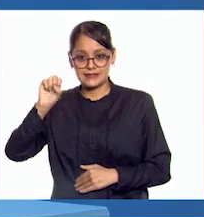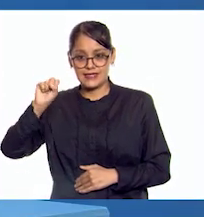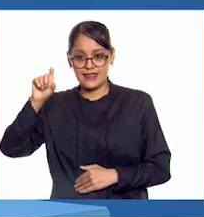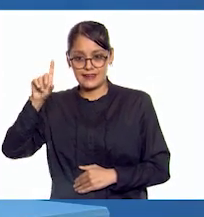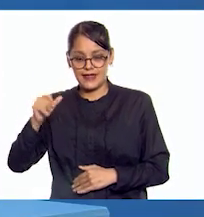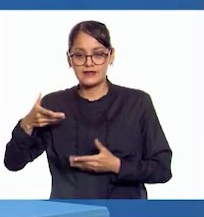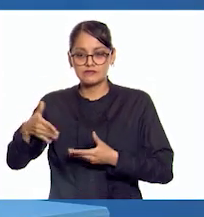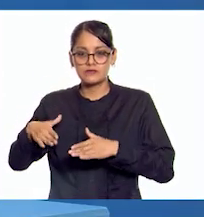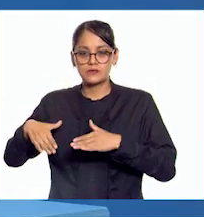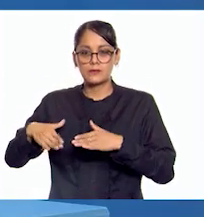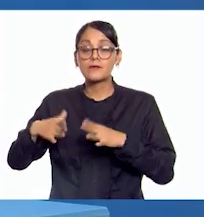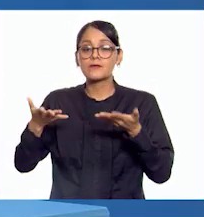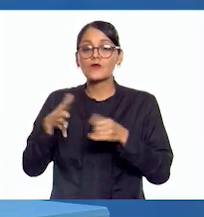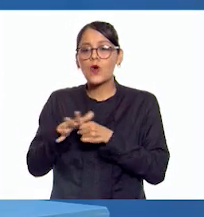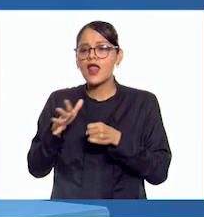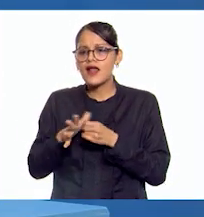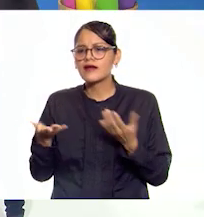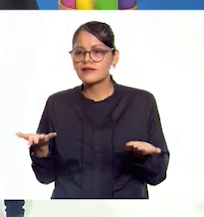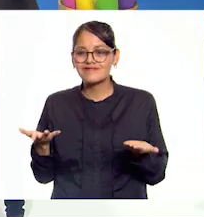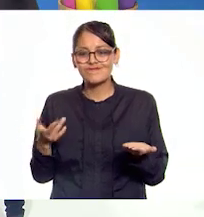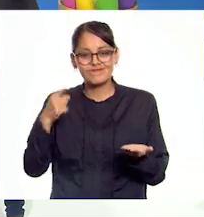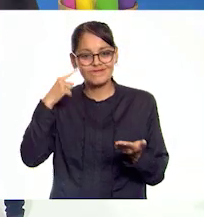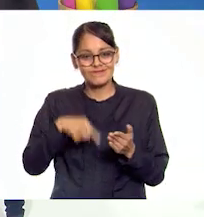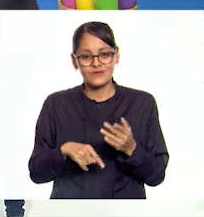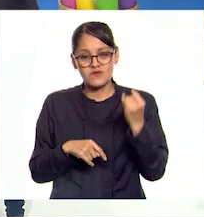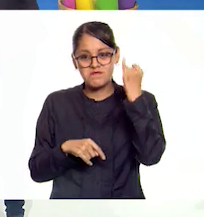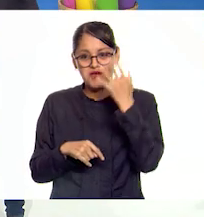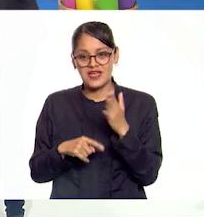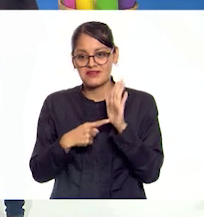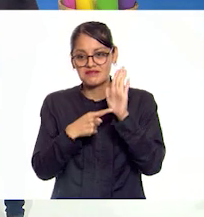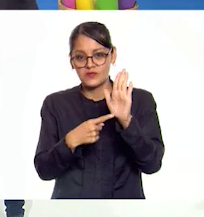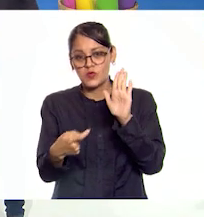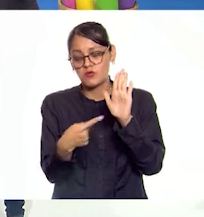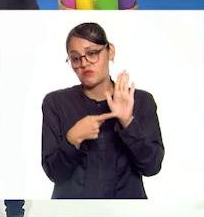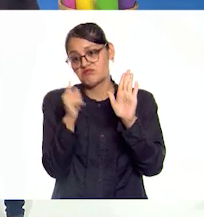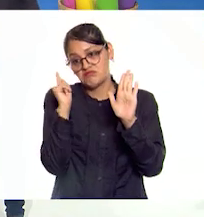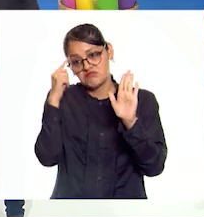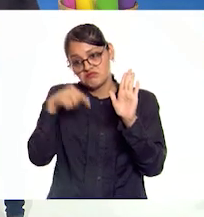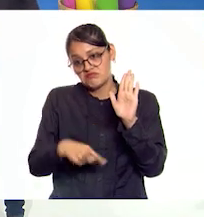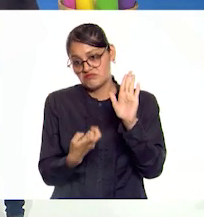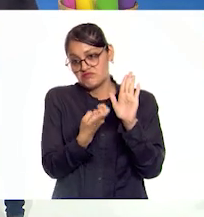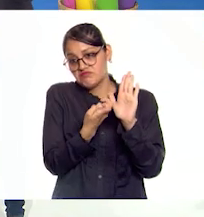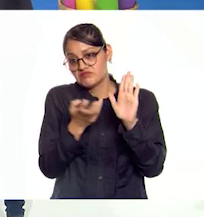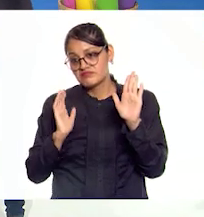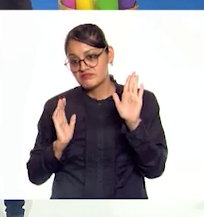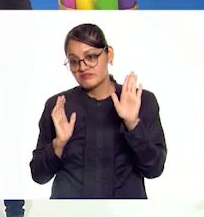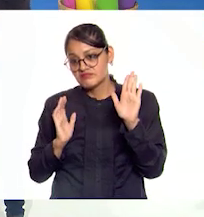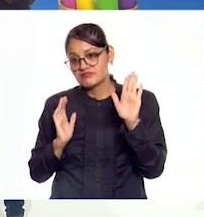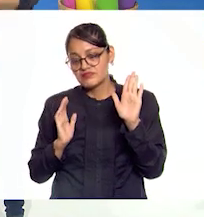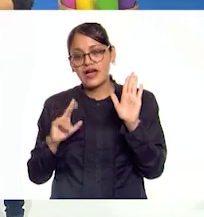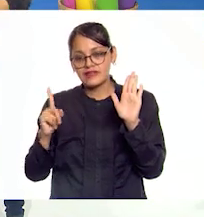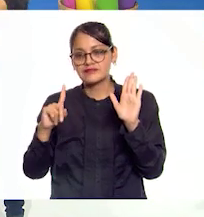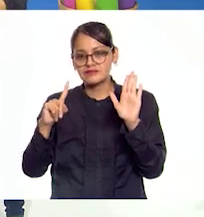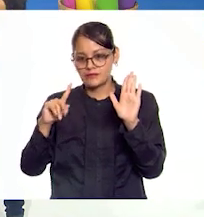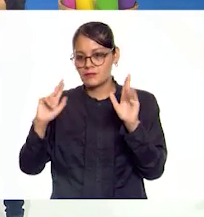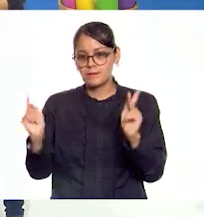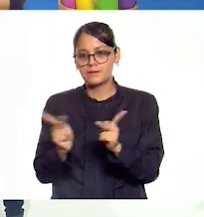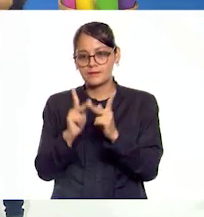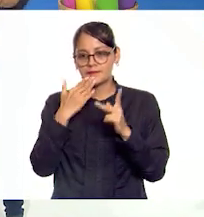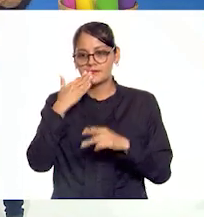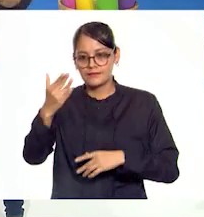ser la pareja de la ruta de la seda? Pues ya solamente tengo una imagen de una ruta, entonces me imagino que debe ser esta. Claro, perfecto, muy bien.